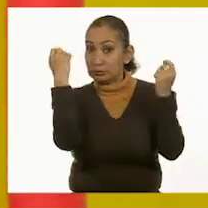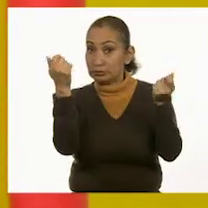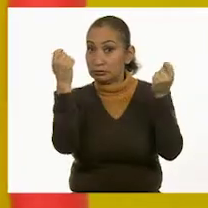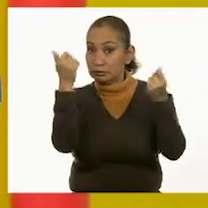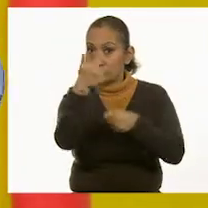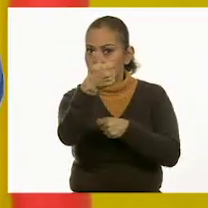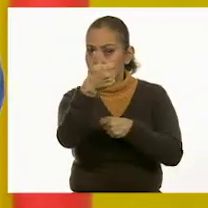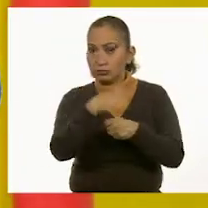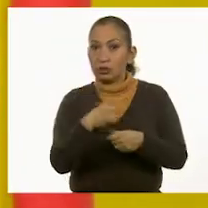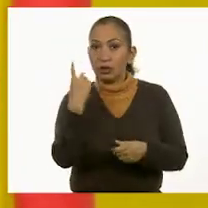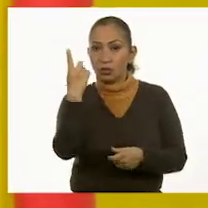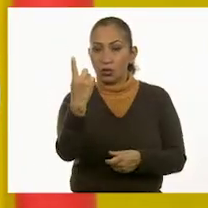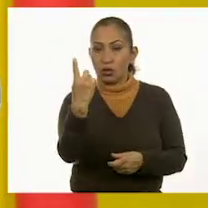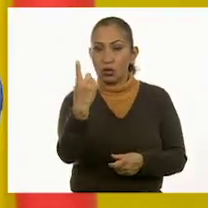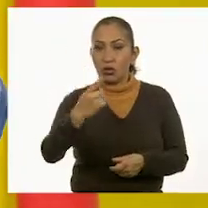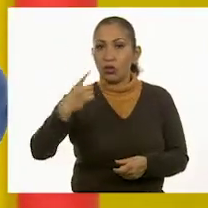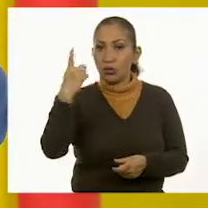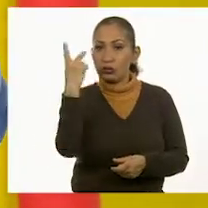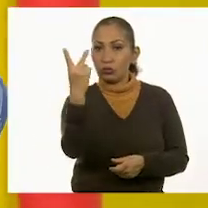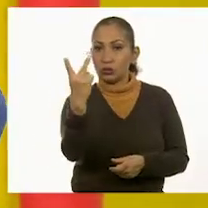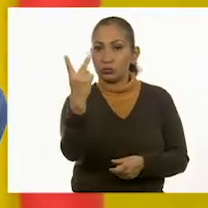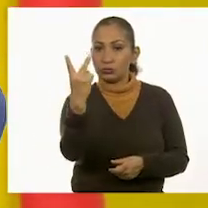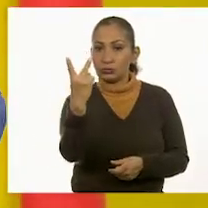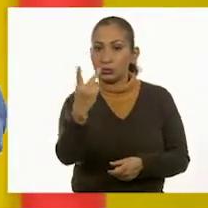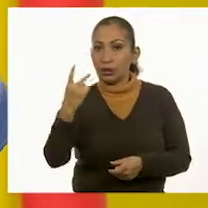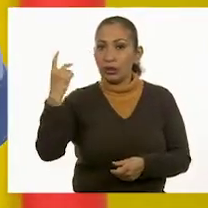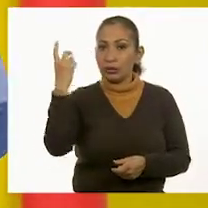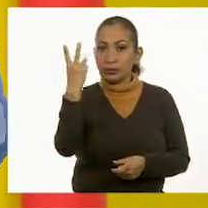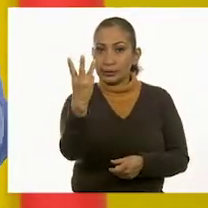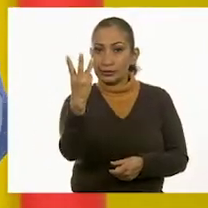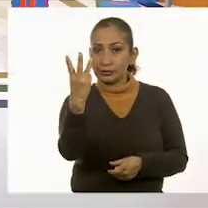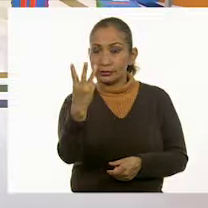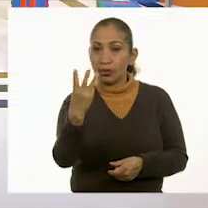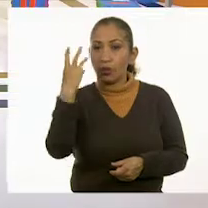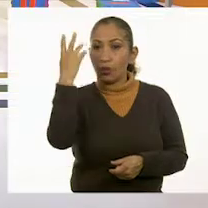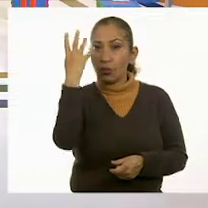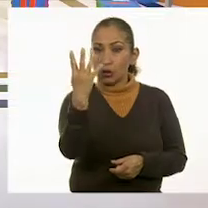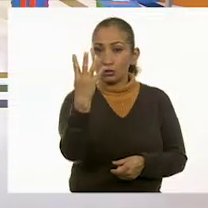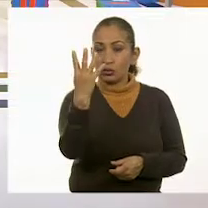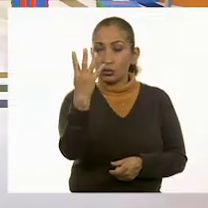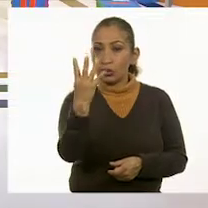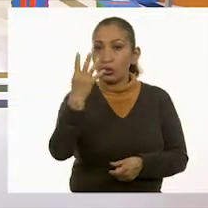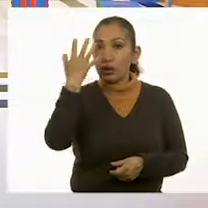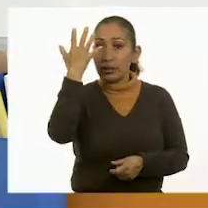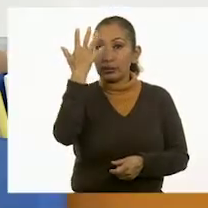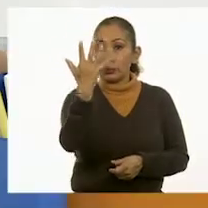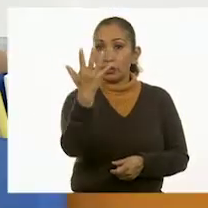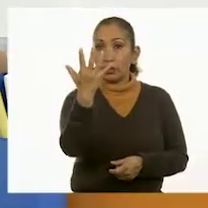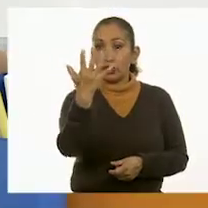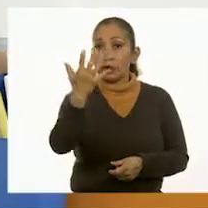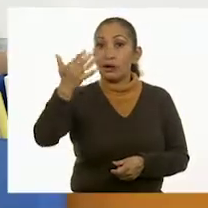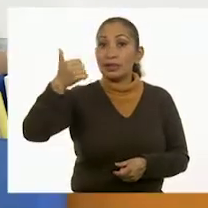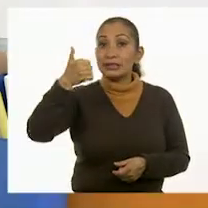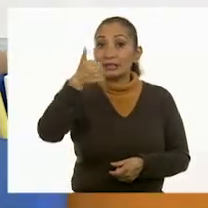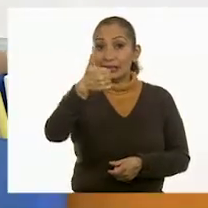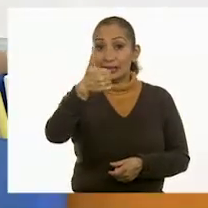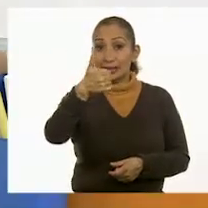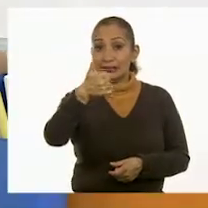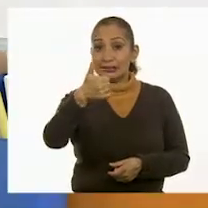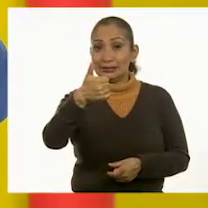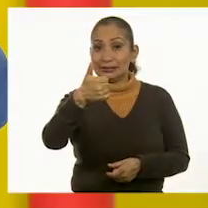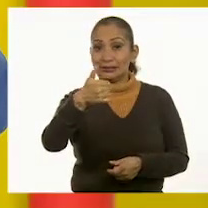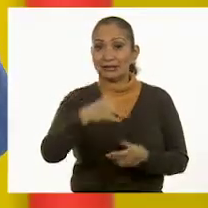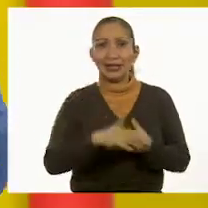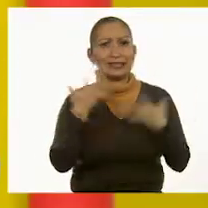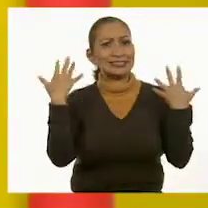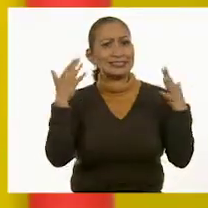Yo te los cuento. Uno. Dos. Tres. Cuatro. Cinco. Seis.